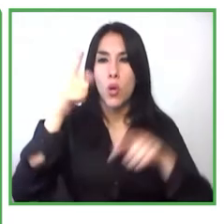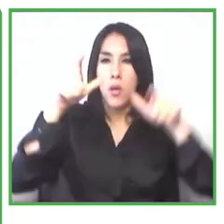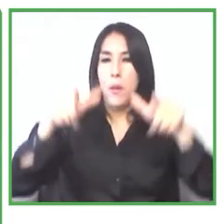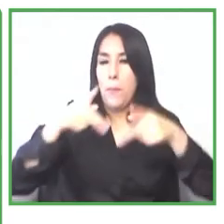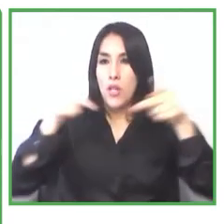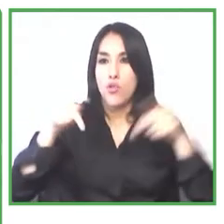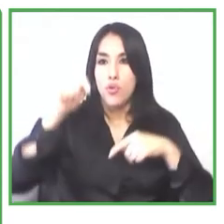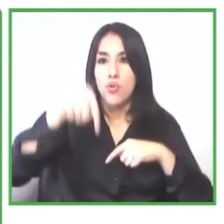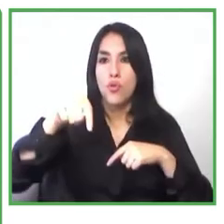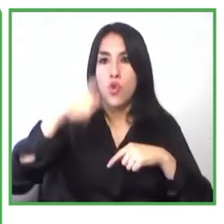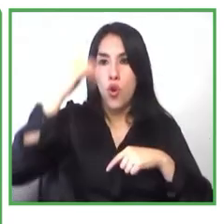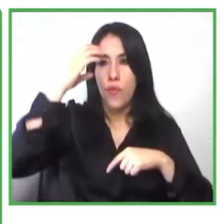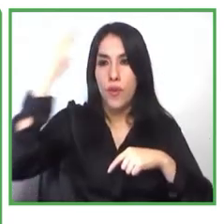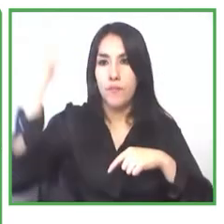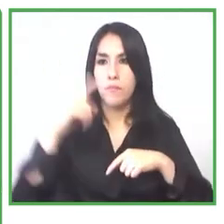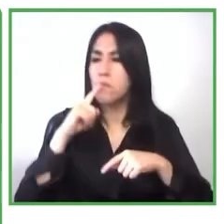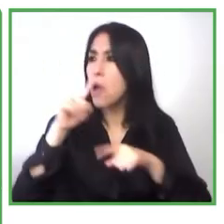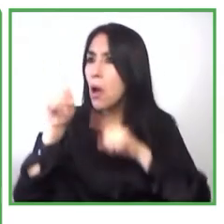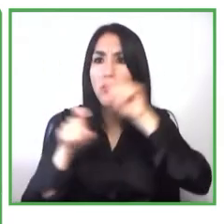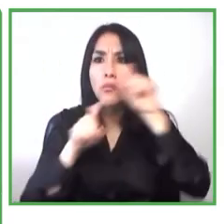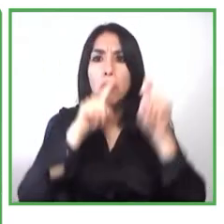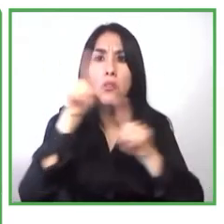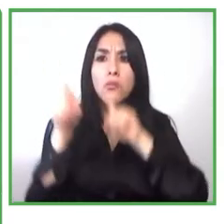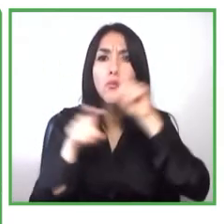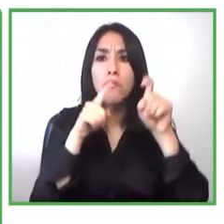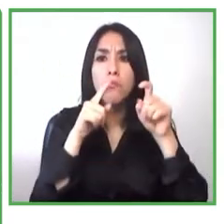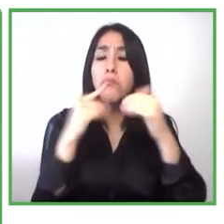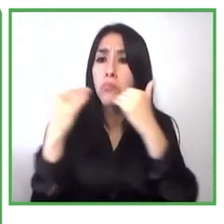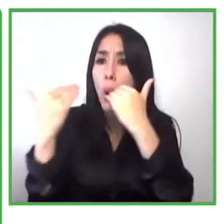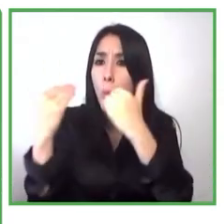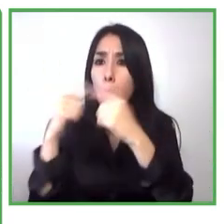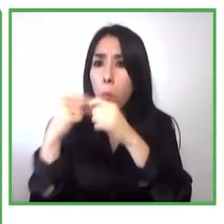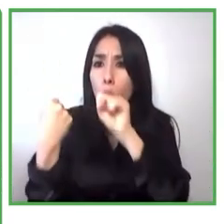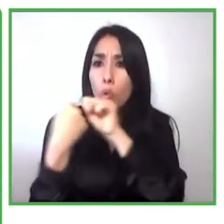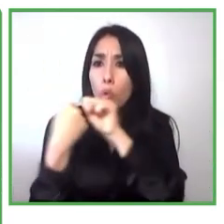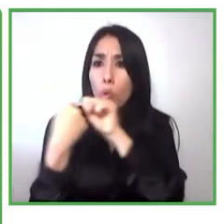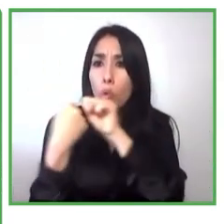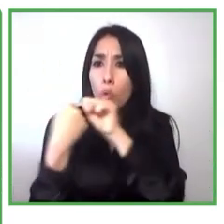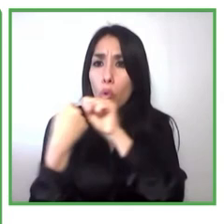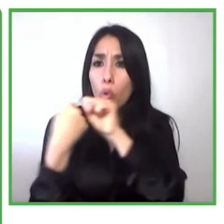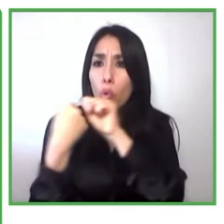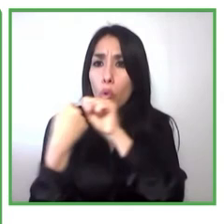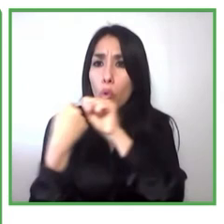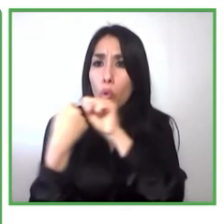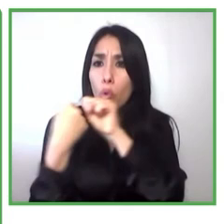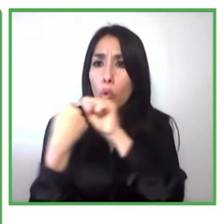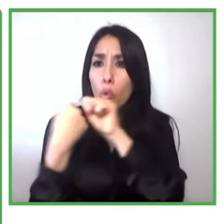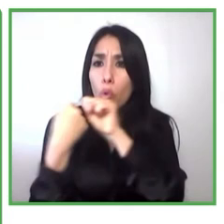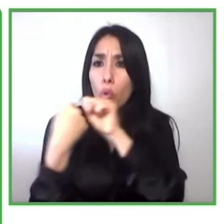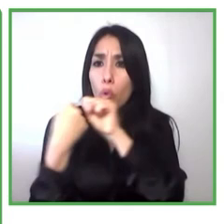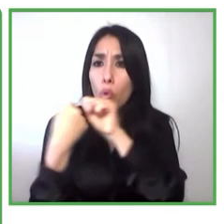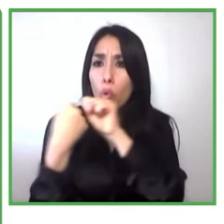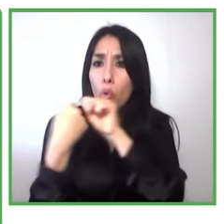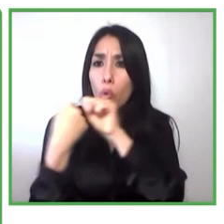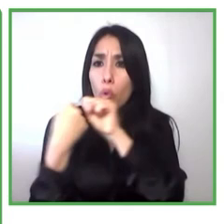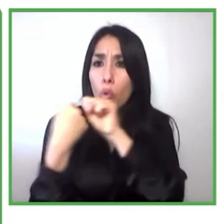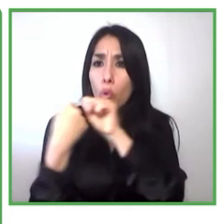al cual requieren entonces levantamos profesionales de los distintos municipios